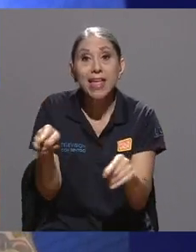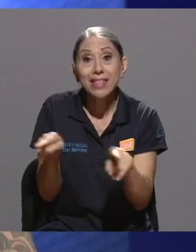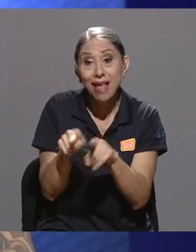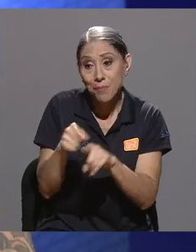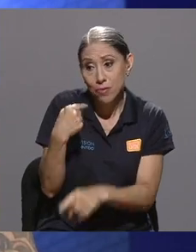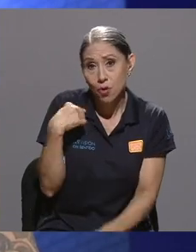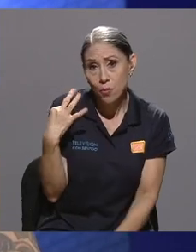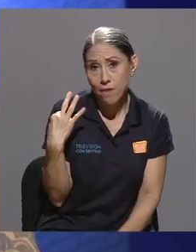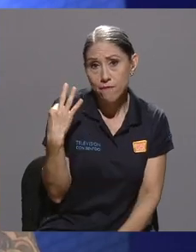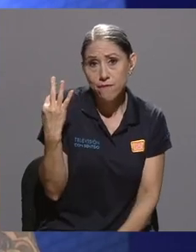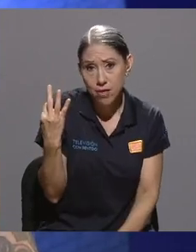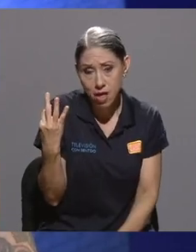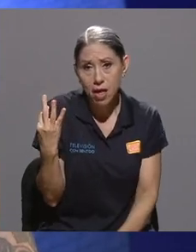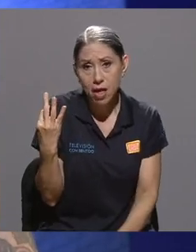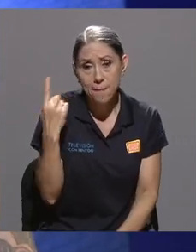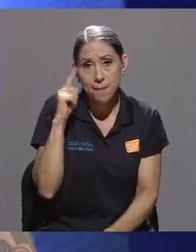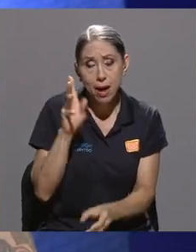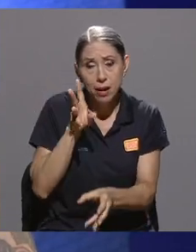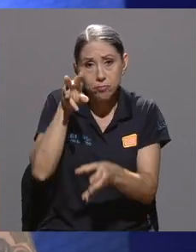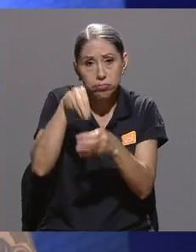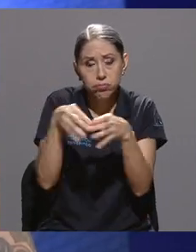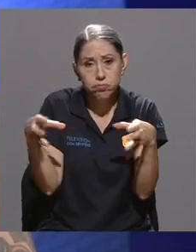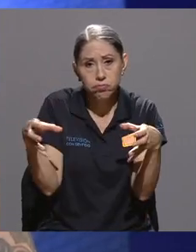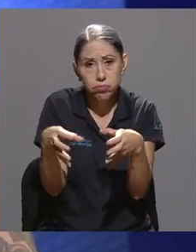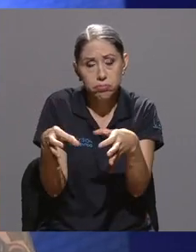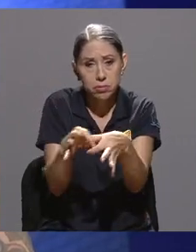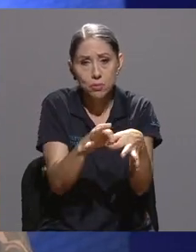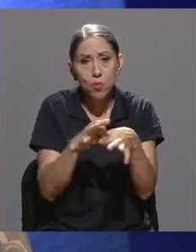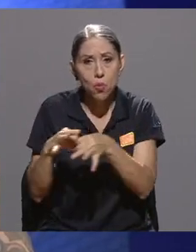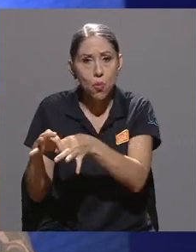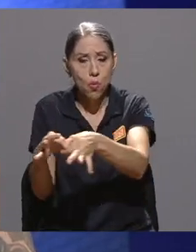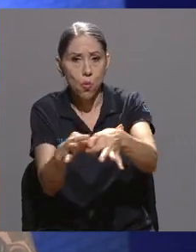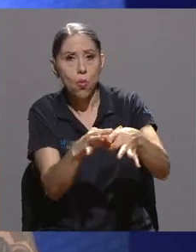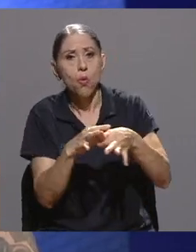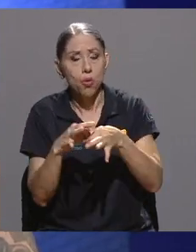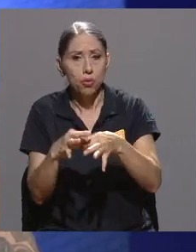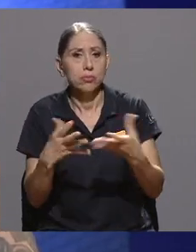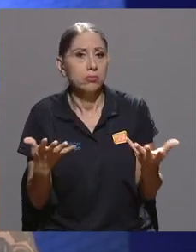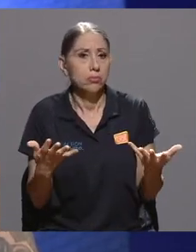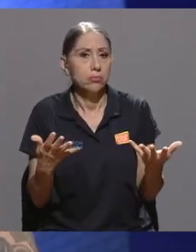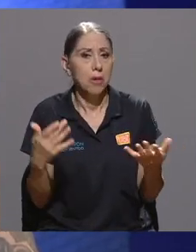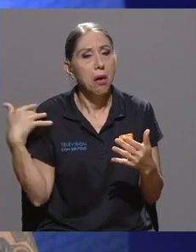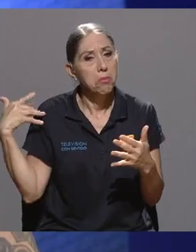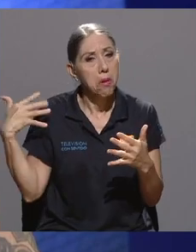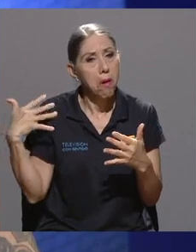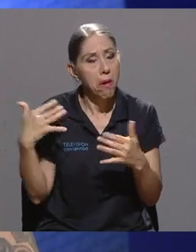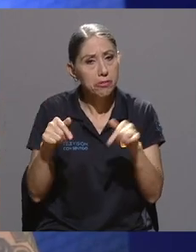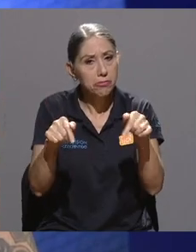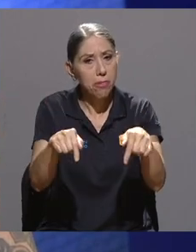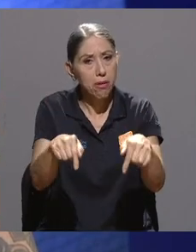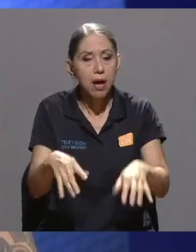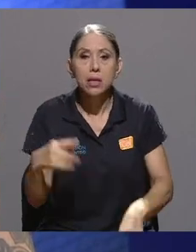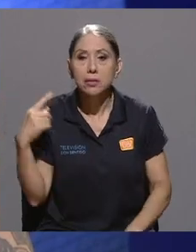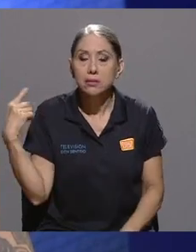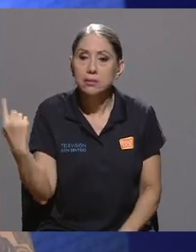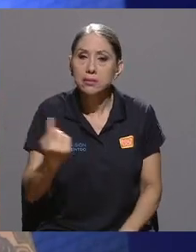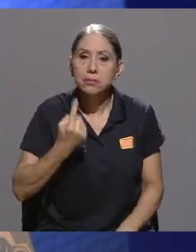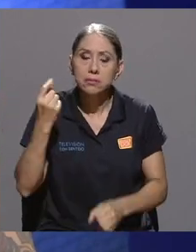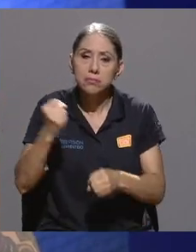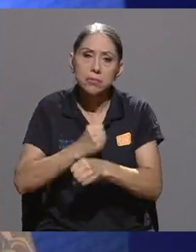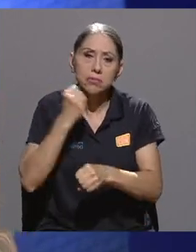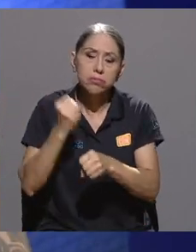también como parte de, a formar parte de la unión. Y, bueno, entonces estoy ahí. Estamos siempre